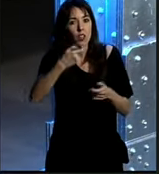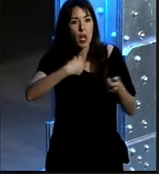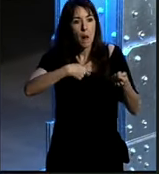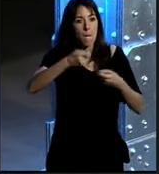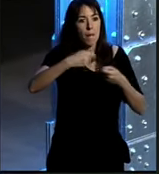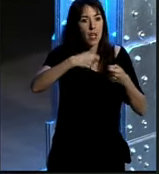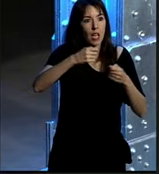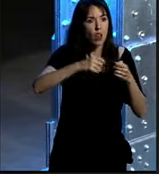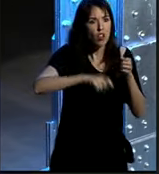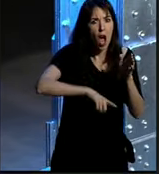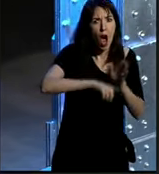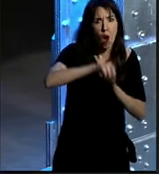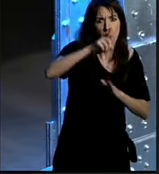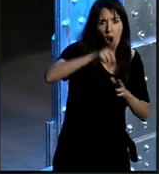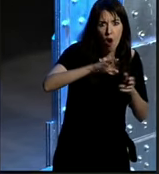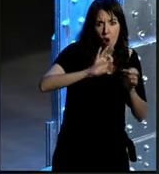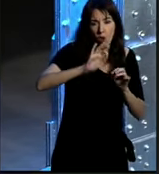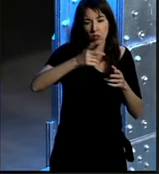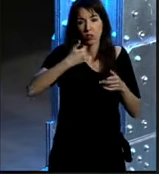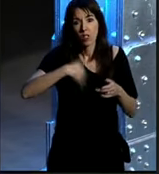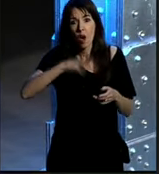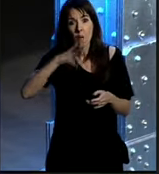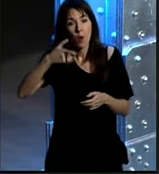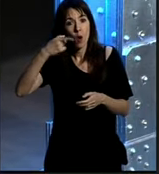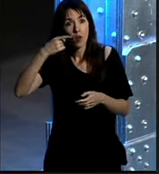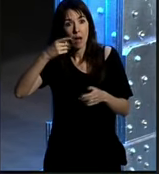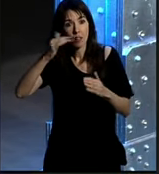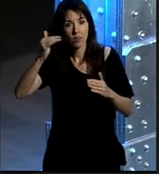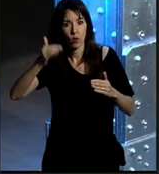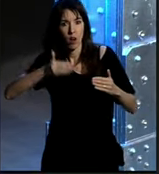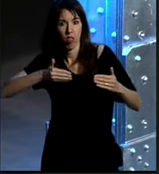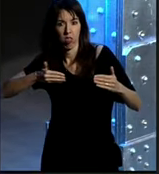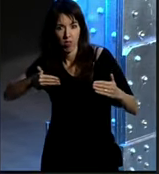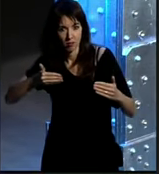descontado el mercado ya tal porque ya van con un paso adelante del resto